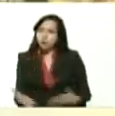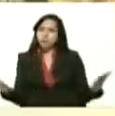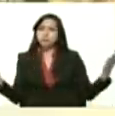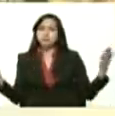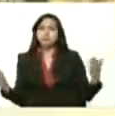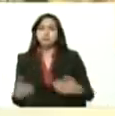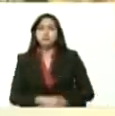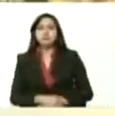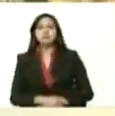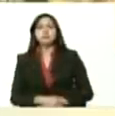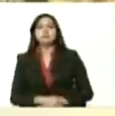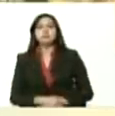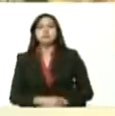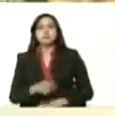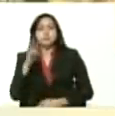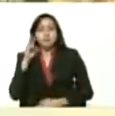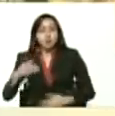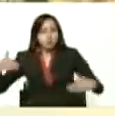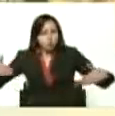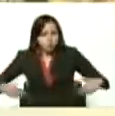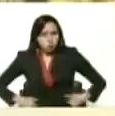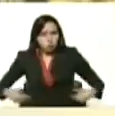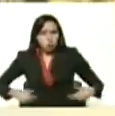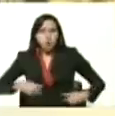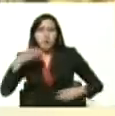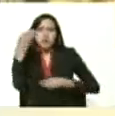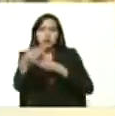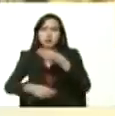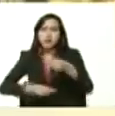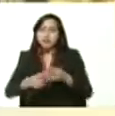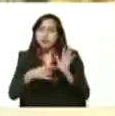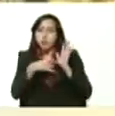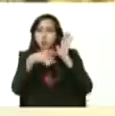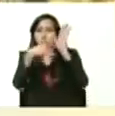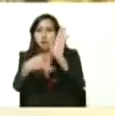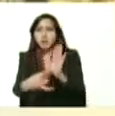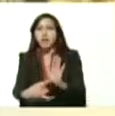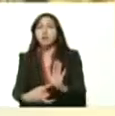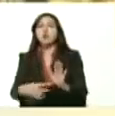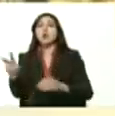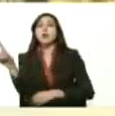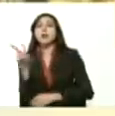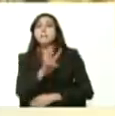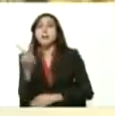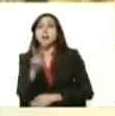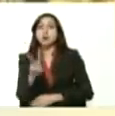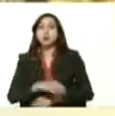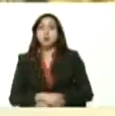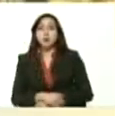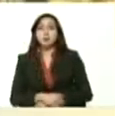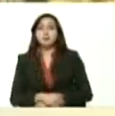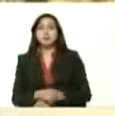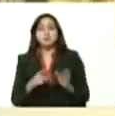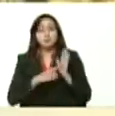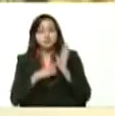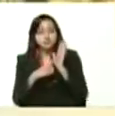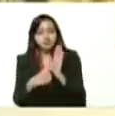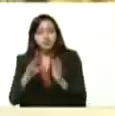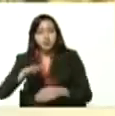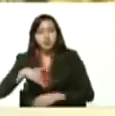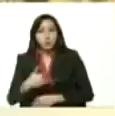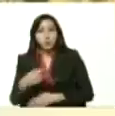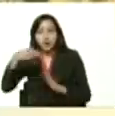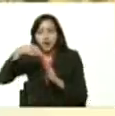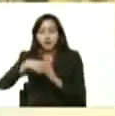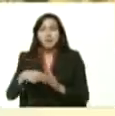viendo todo el esfuerzo que se hace y mostrando el esfuerzo que Venezuela se vea a sí mismo hacia adentro